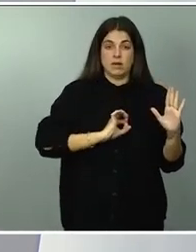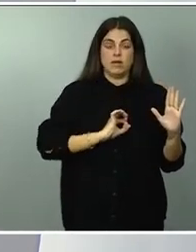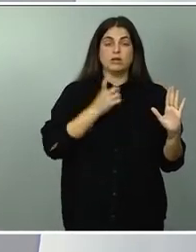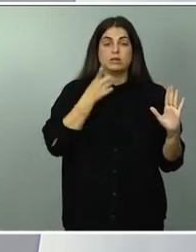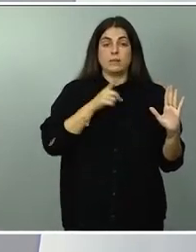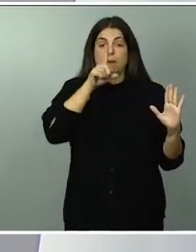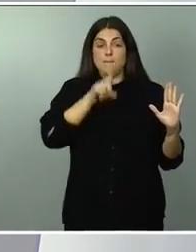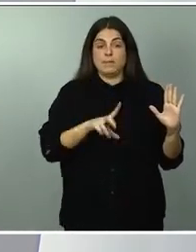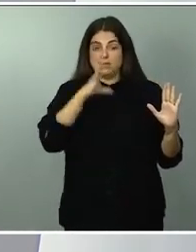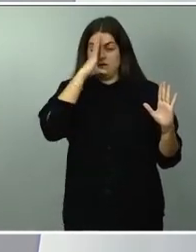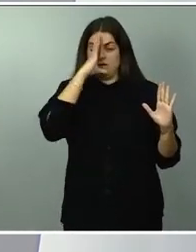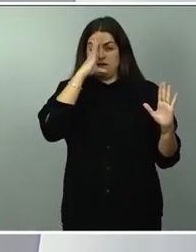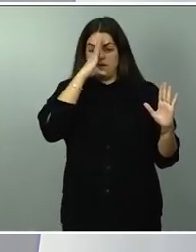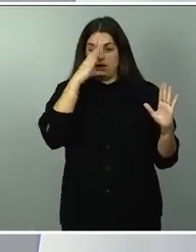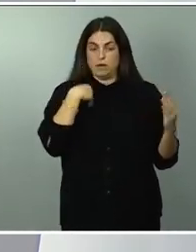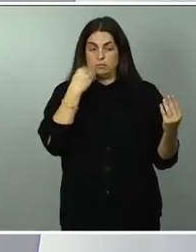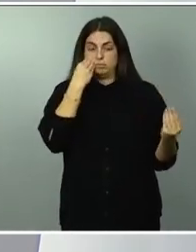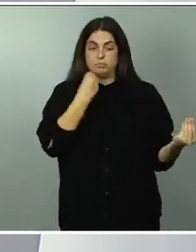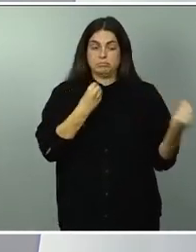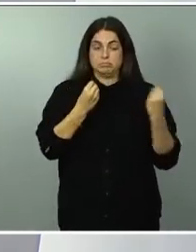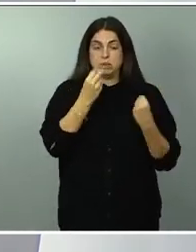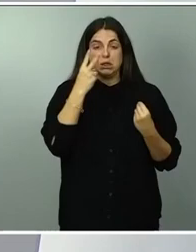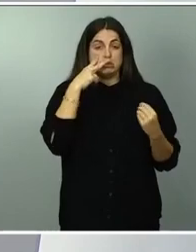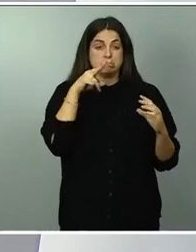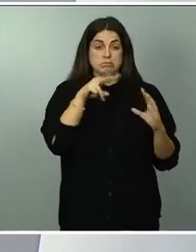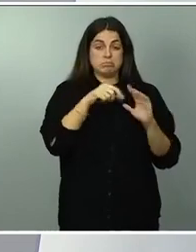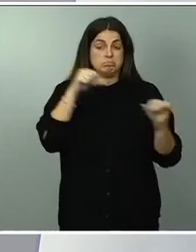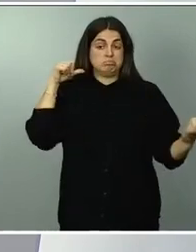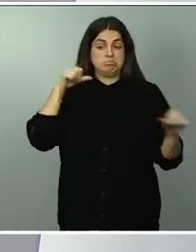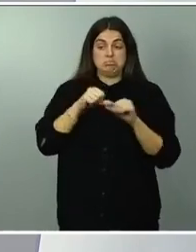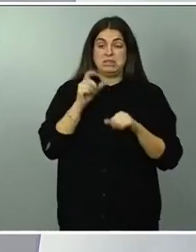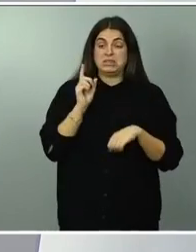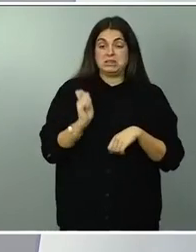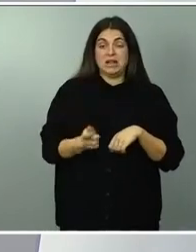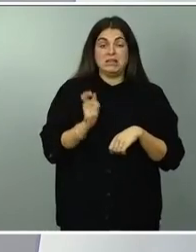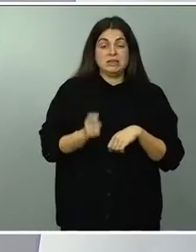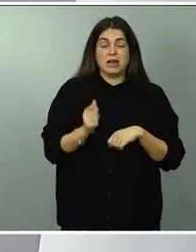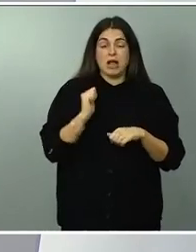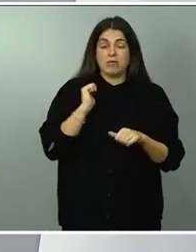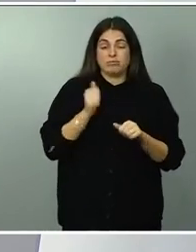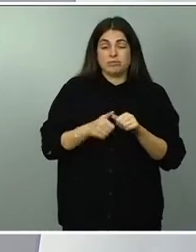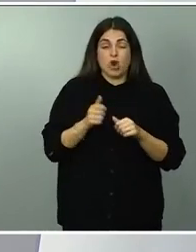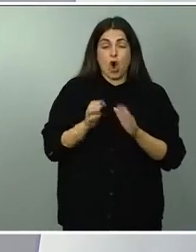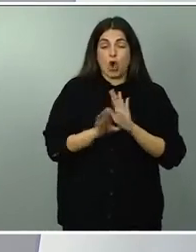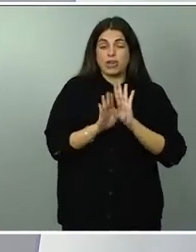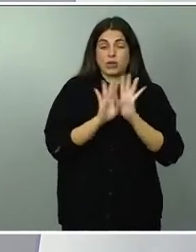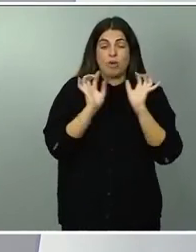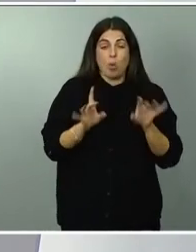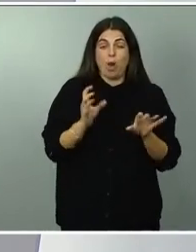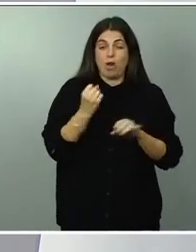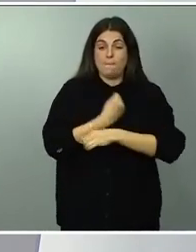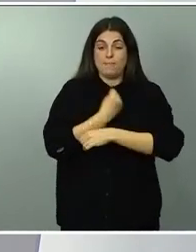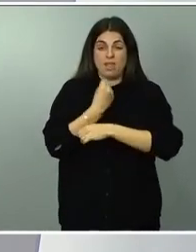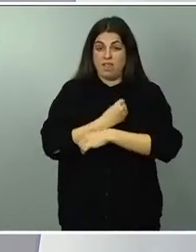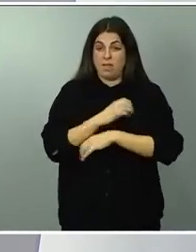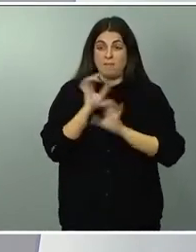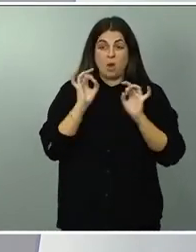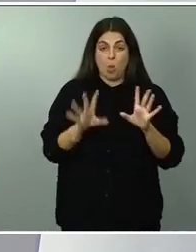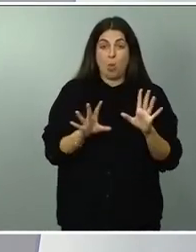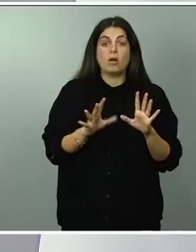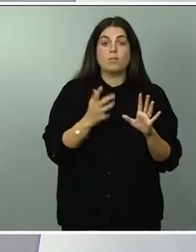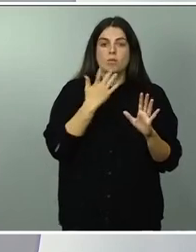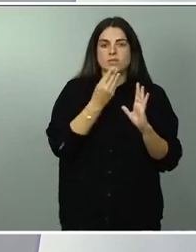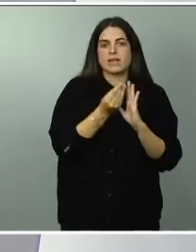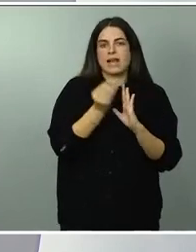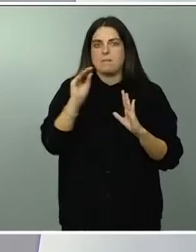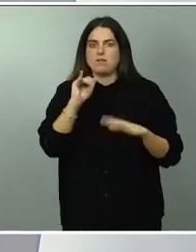febrero sigue la tónica habitual de lo que teníamos previsto en el mes de diciembre es decir hay un incremento en relación con la